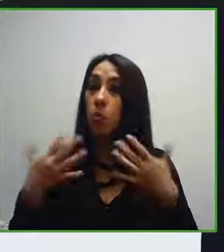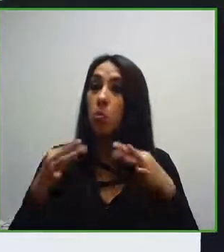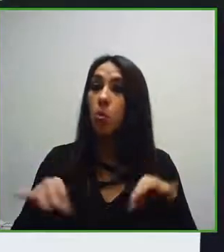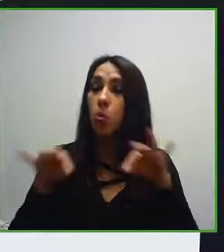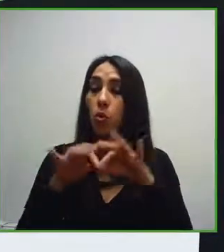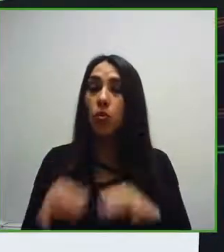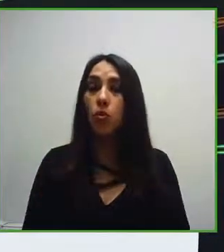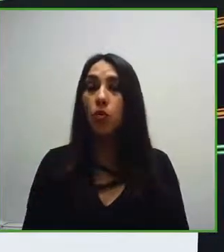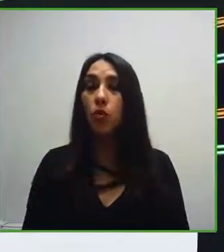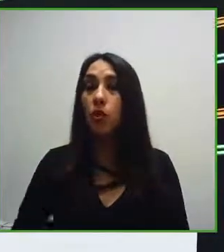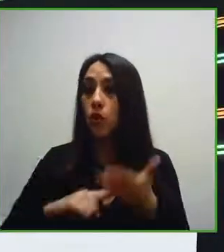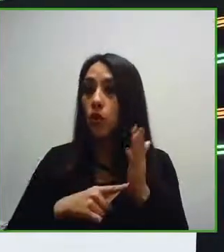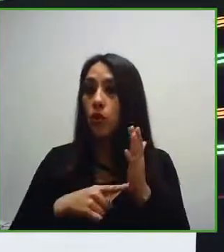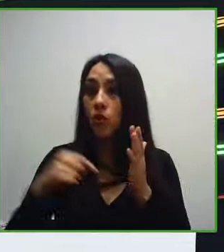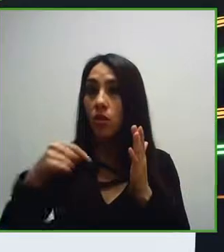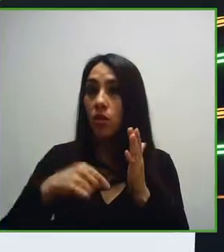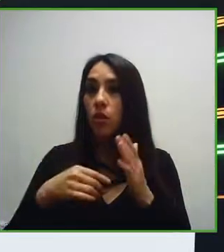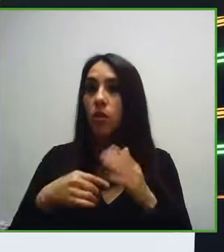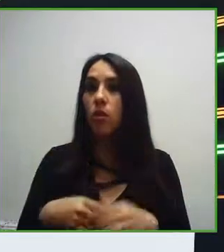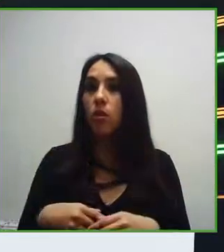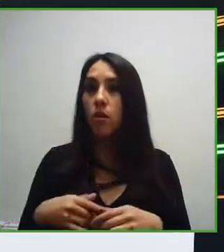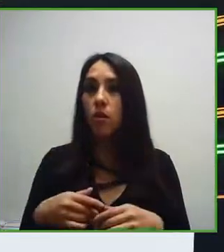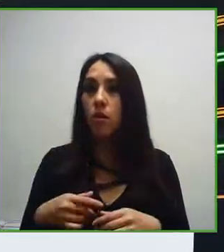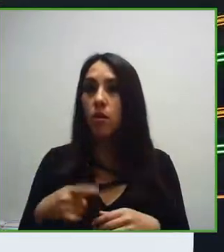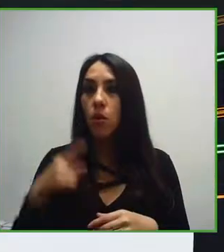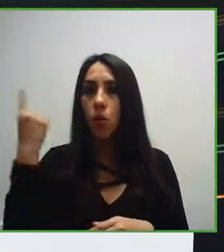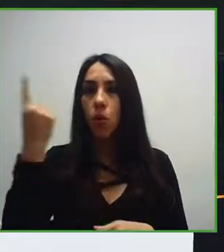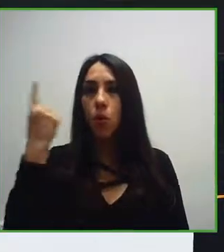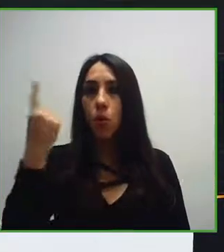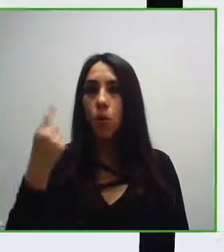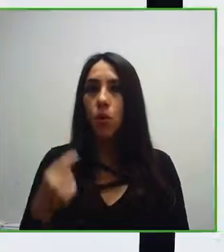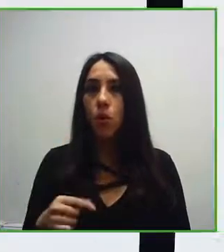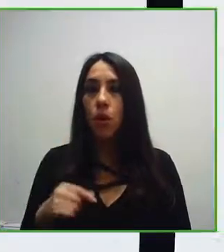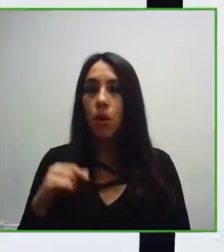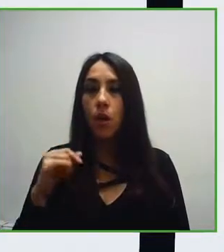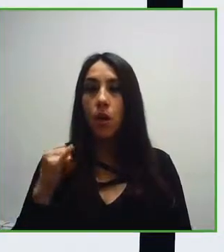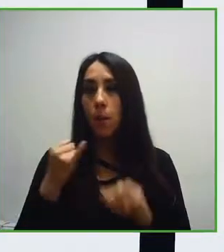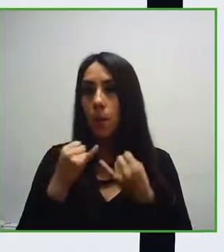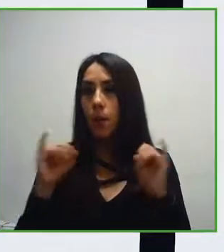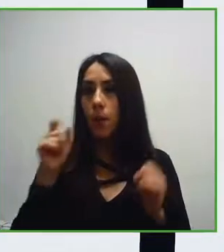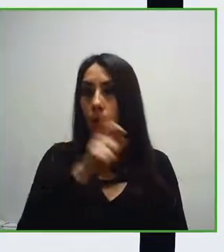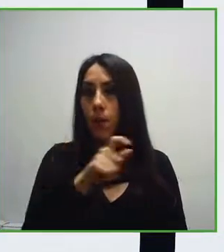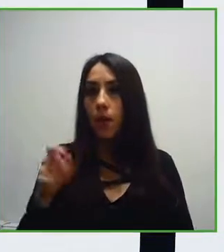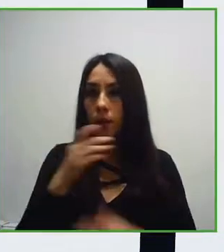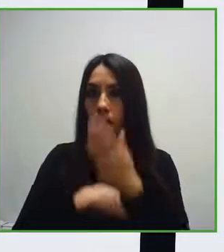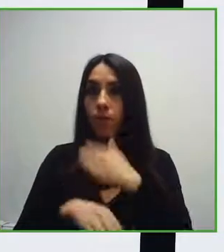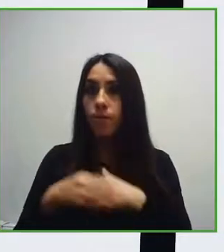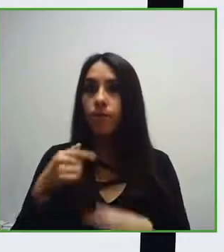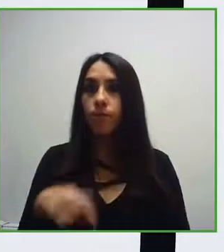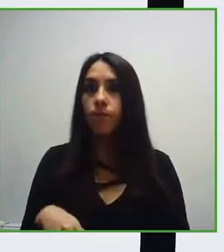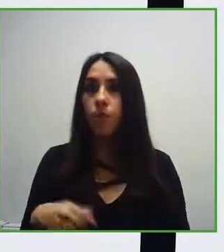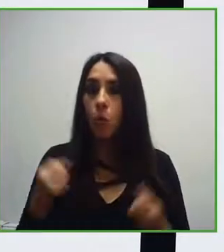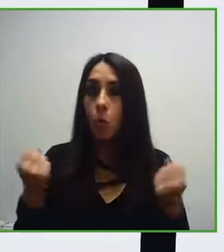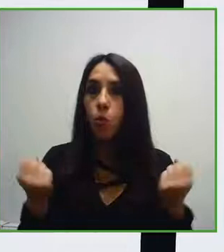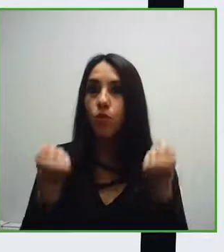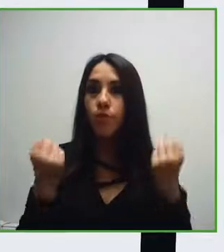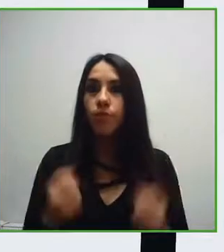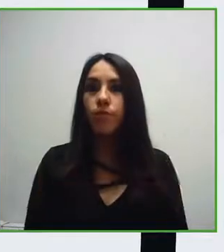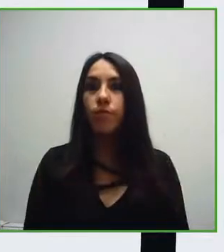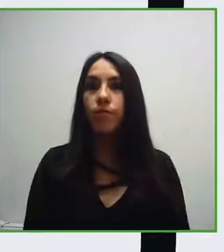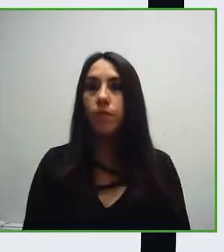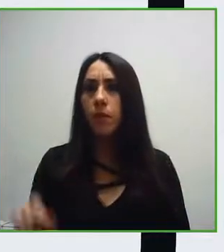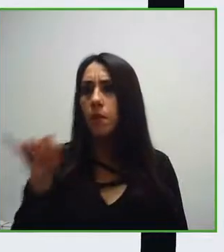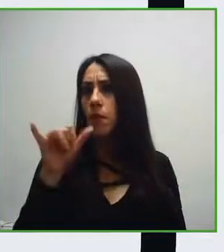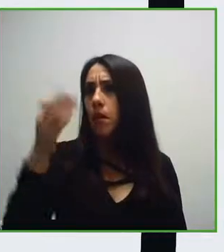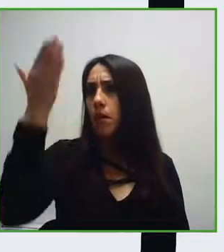promover la autonomía y la independencia de las personas con discapacidad, tal como se destacó en la interesante sesión que escuchamos